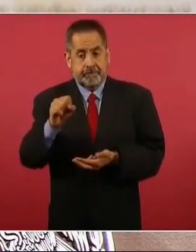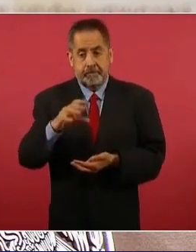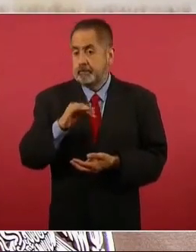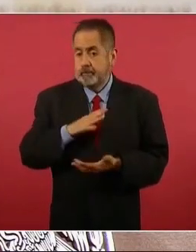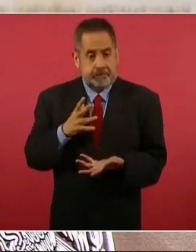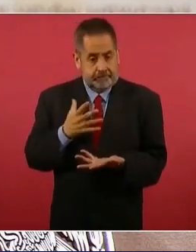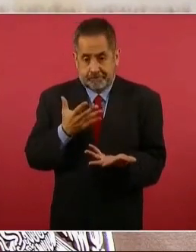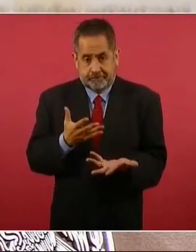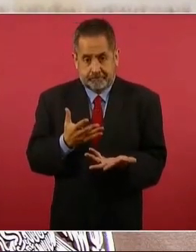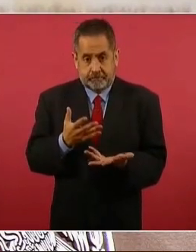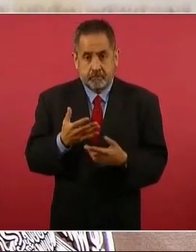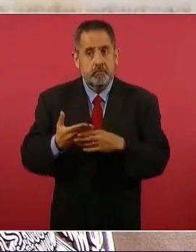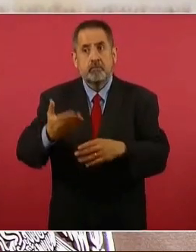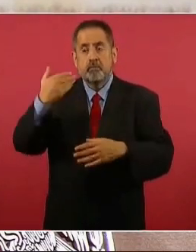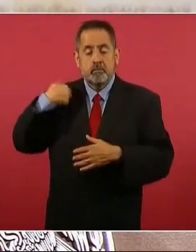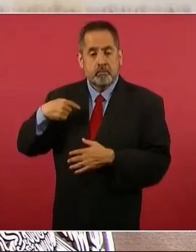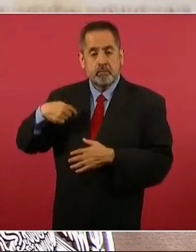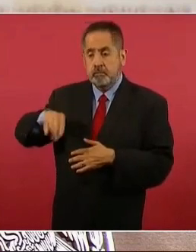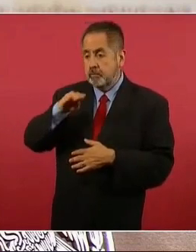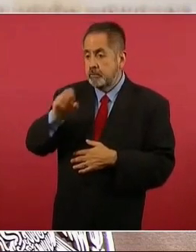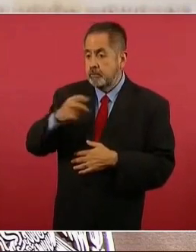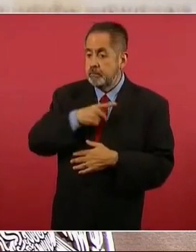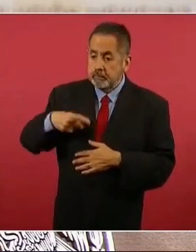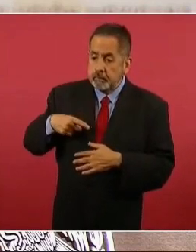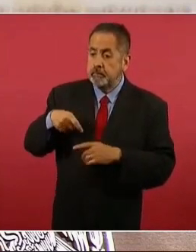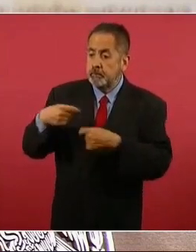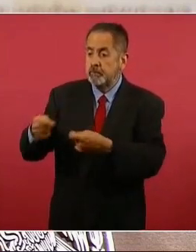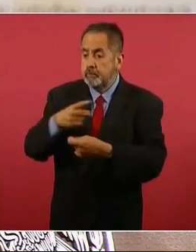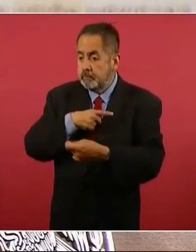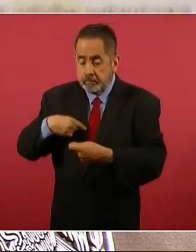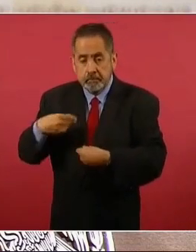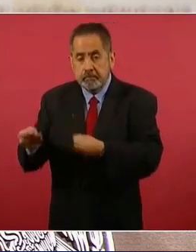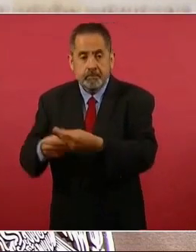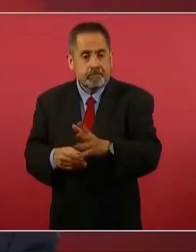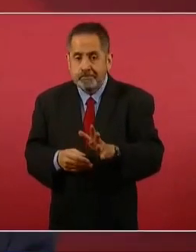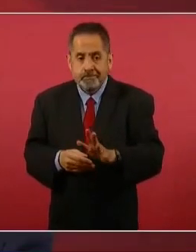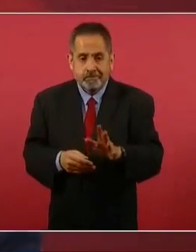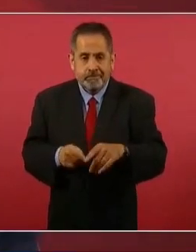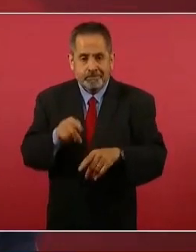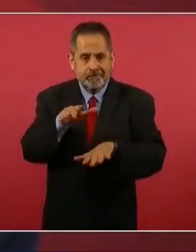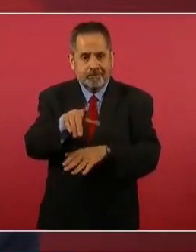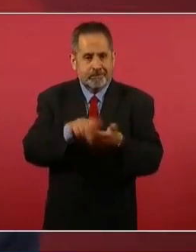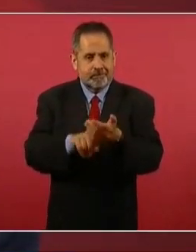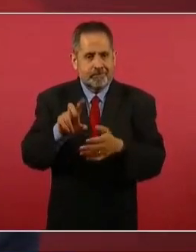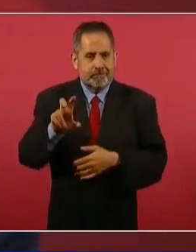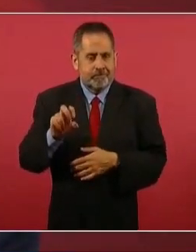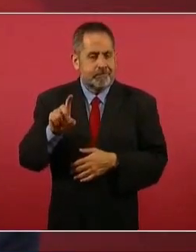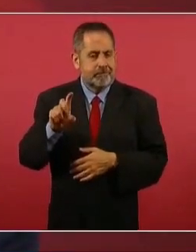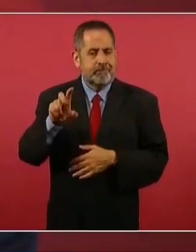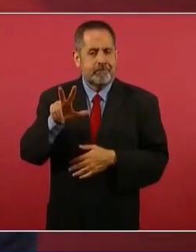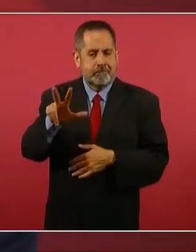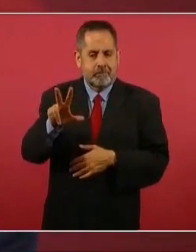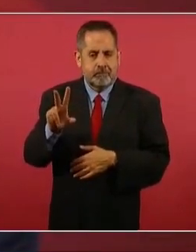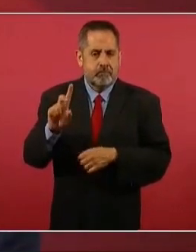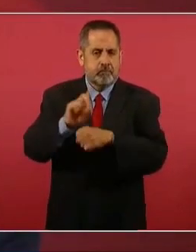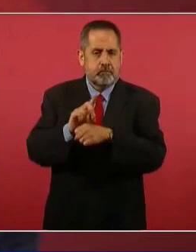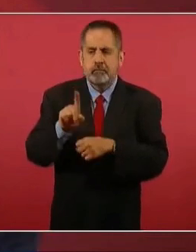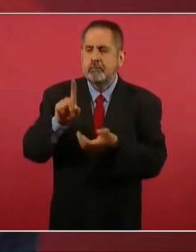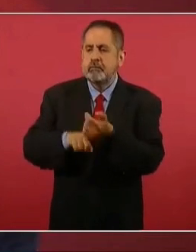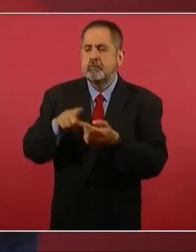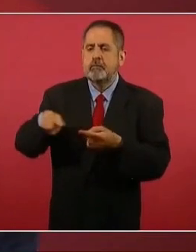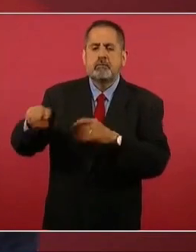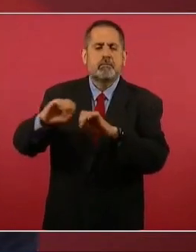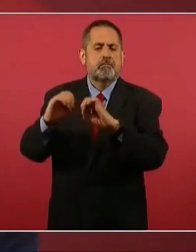son recursos que adeude el IMSS. Y son sobre este asunto de los 38 días, es una organización